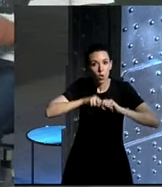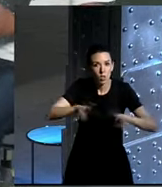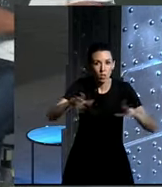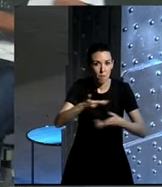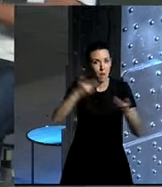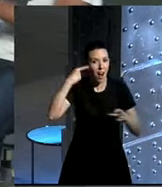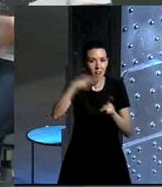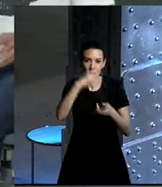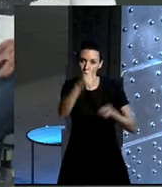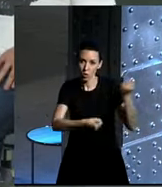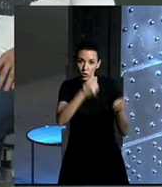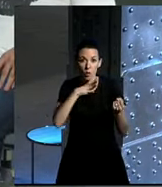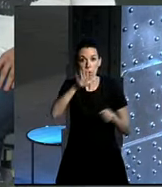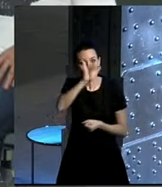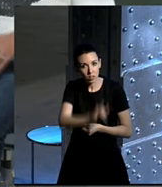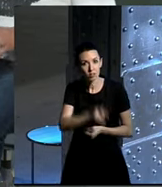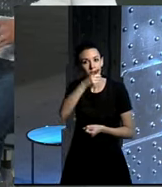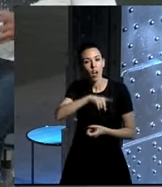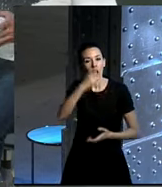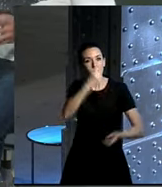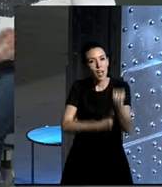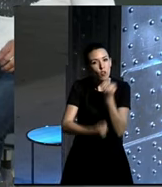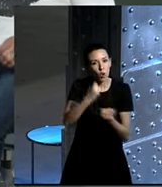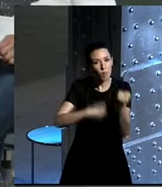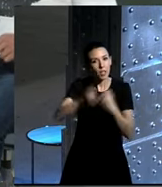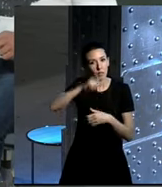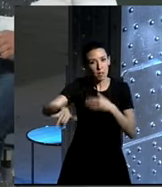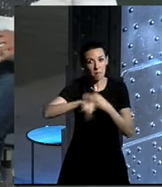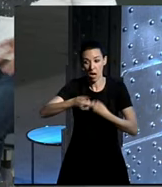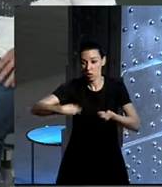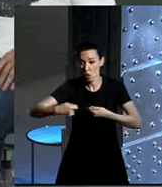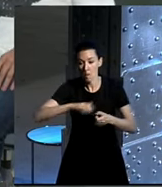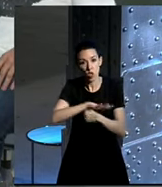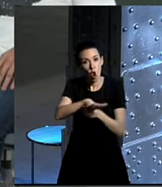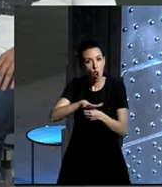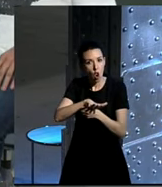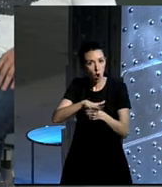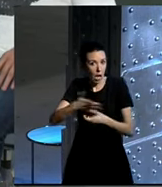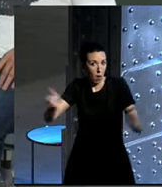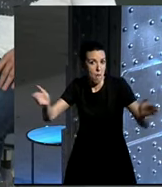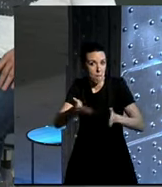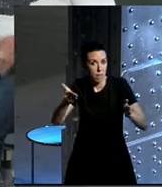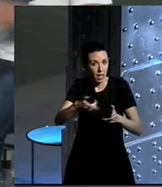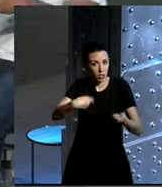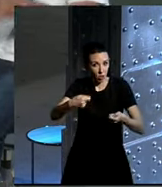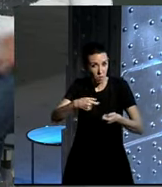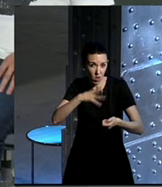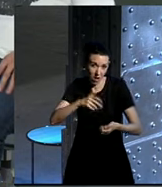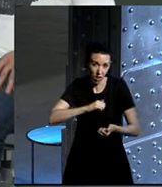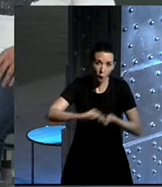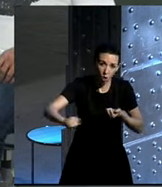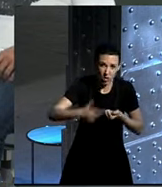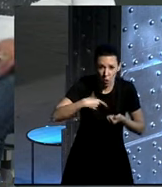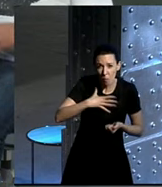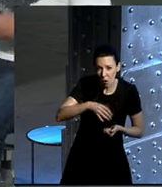los coches, porque también hay un camino económico, además de economía de cercanía, para el comercio local, el pequeño comercio, que es el que más está, ¿puedo decir jodido? El